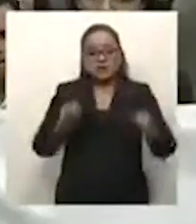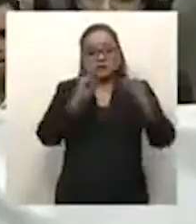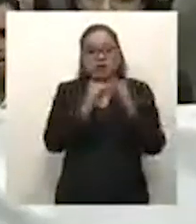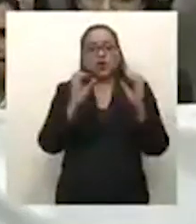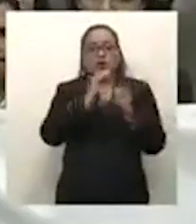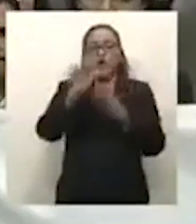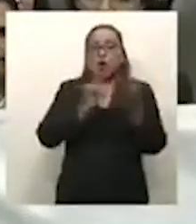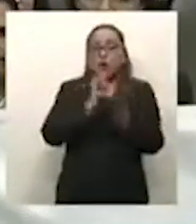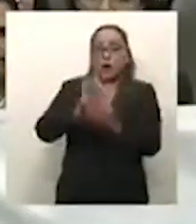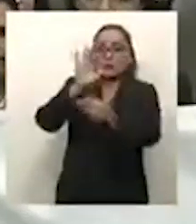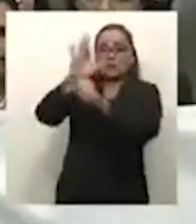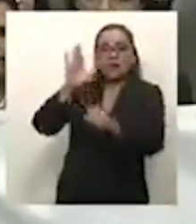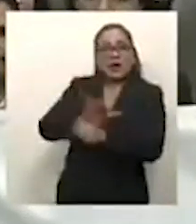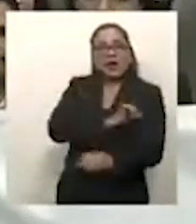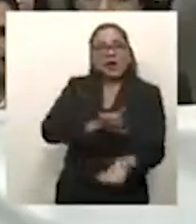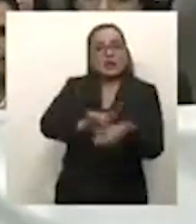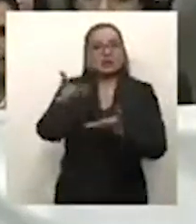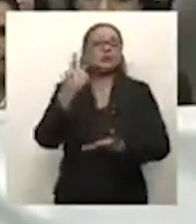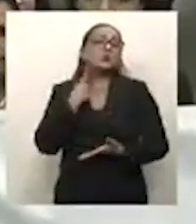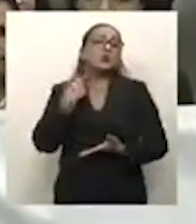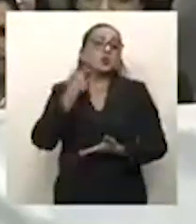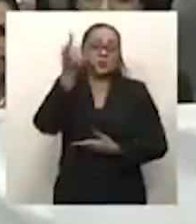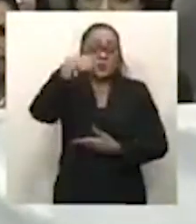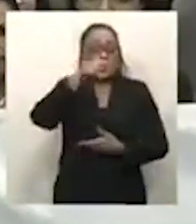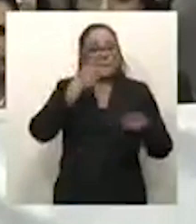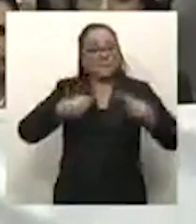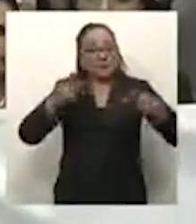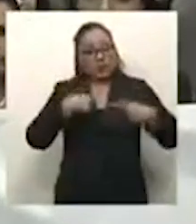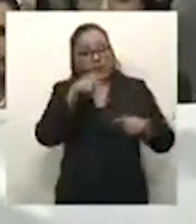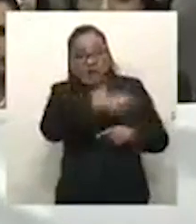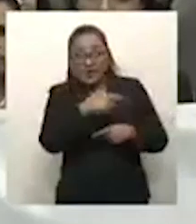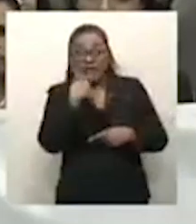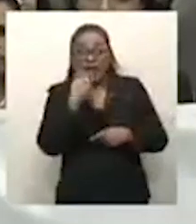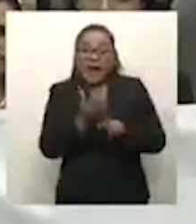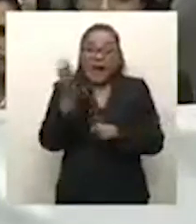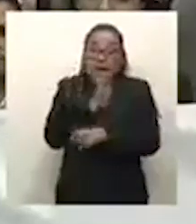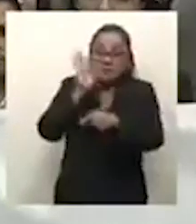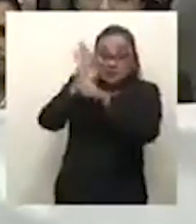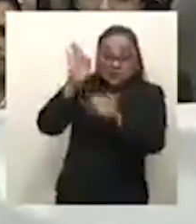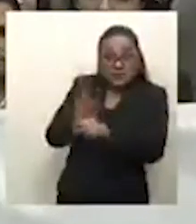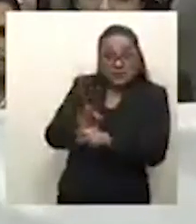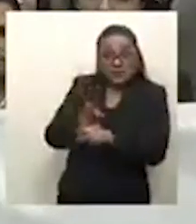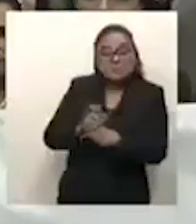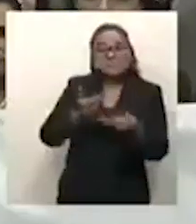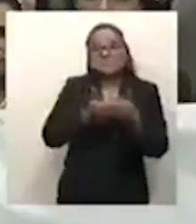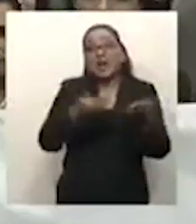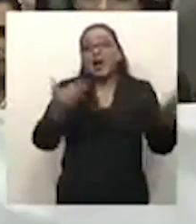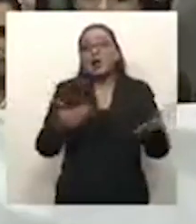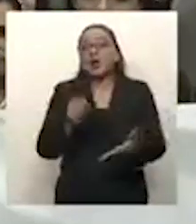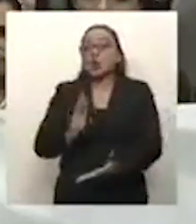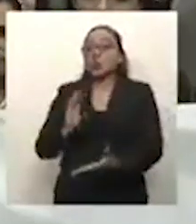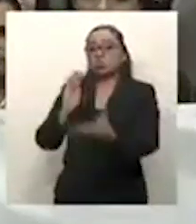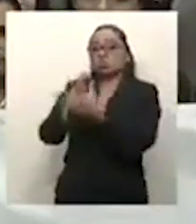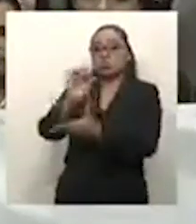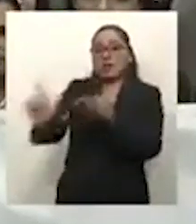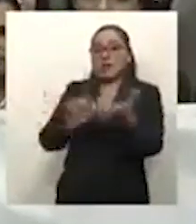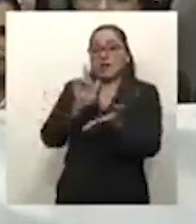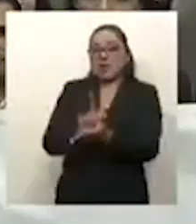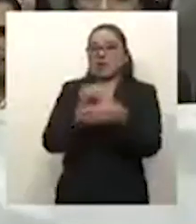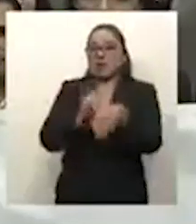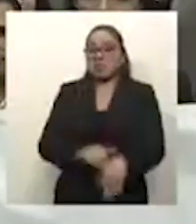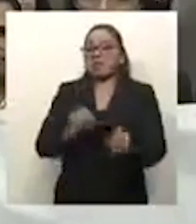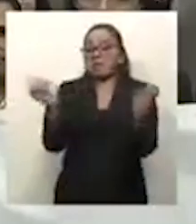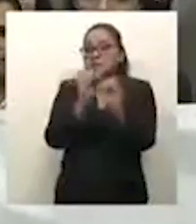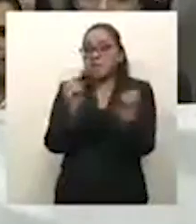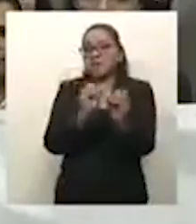a favor de los derechos políticos de los ciudadanos. Y hoy hayan dado la espalda a la ley y